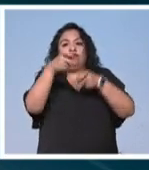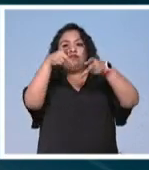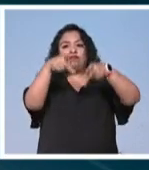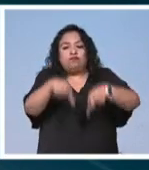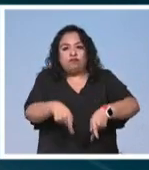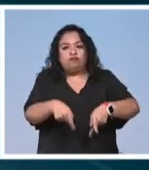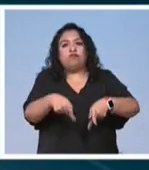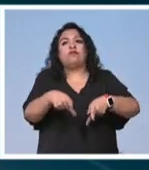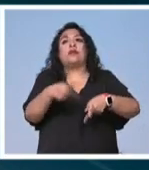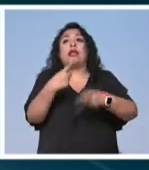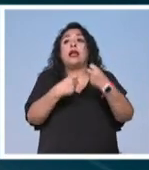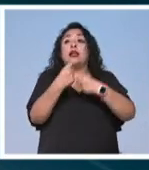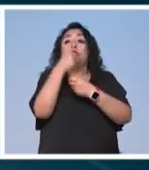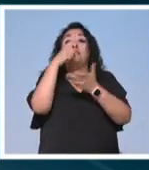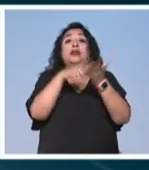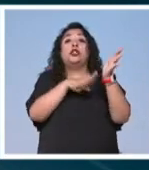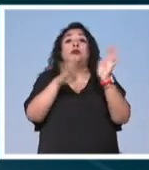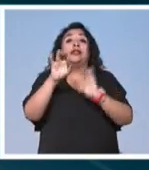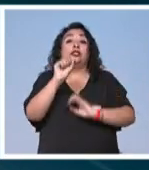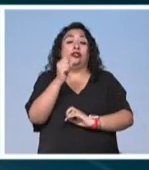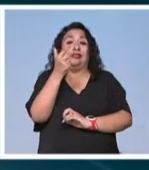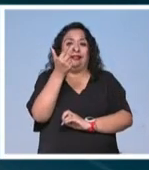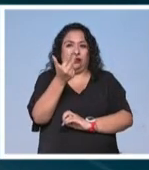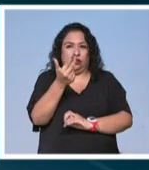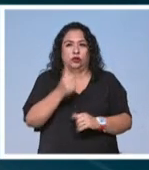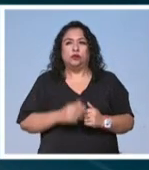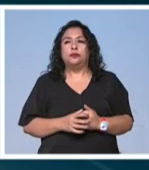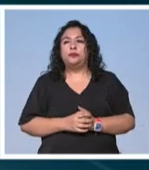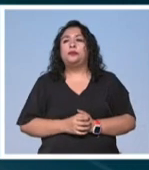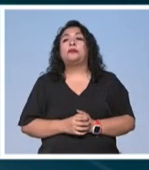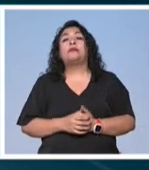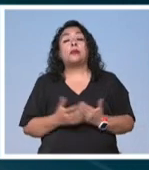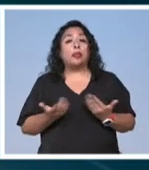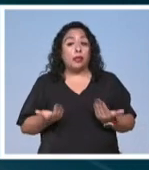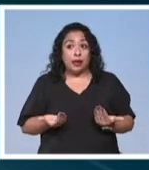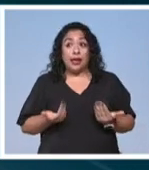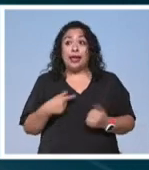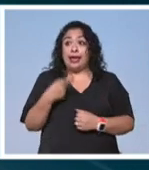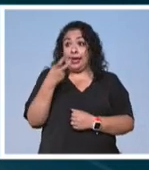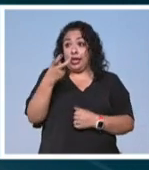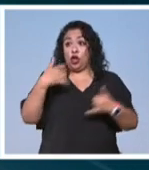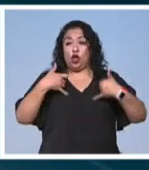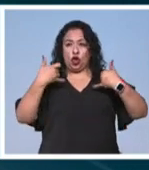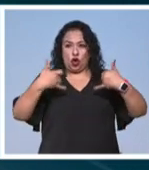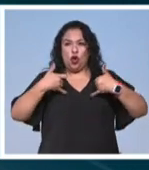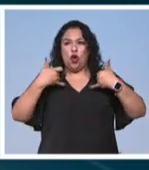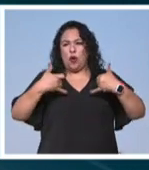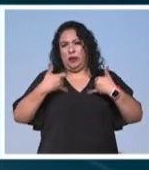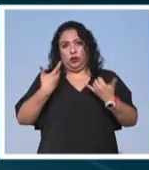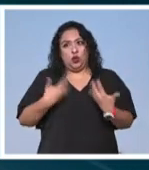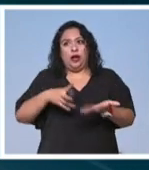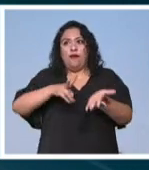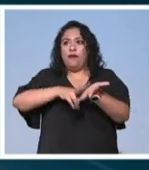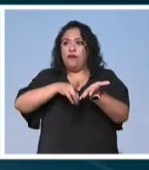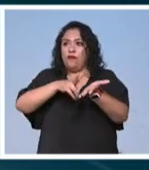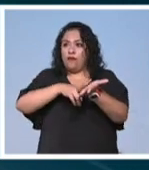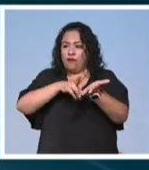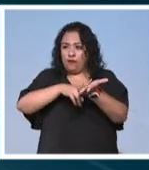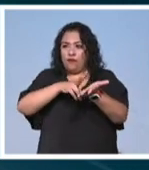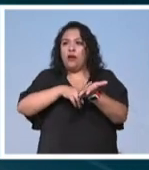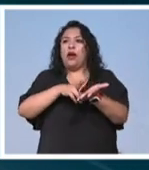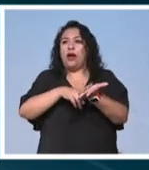en una fosa común en el año de 1968. Entonces, estos jóvenes, son muy valerosos,